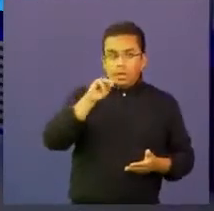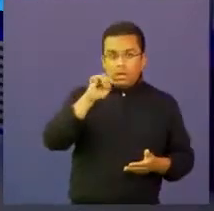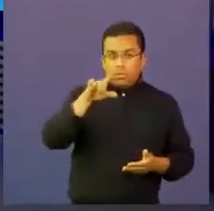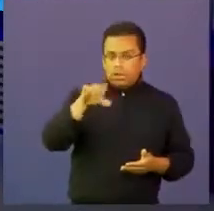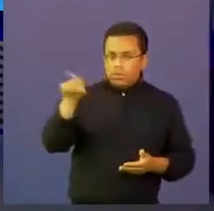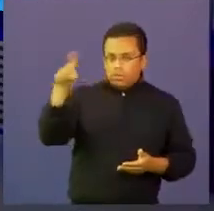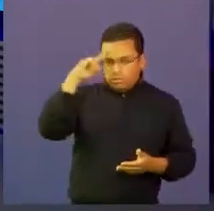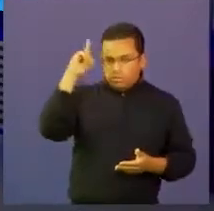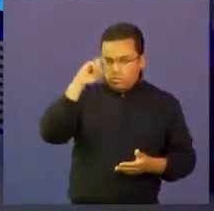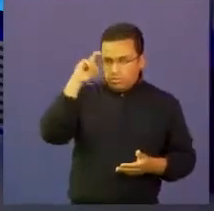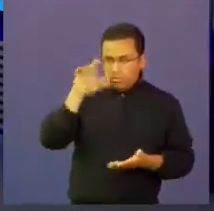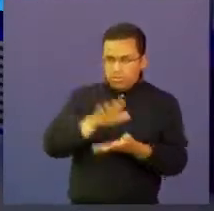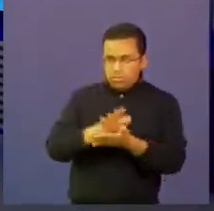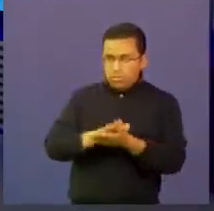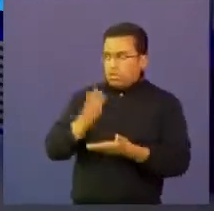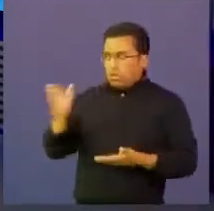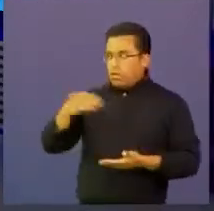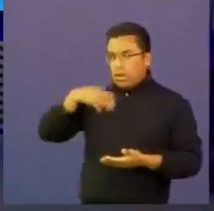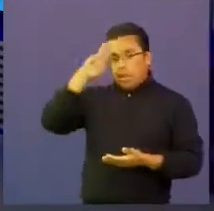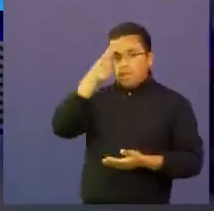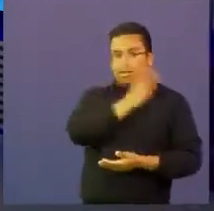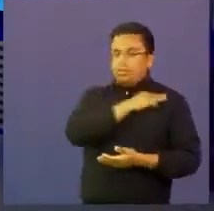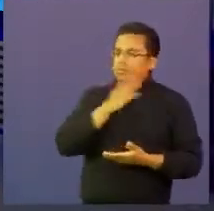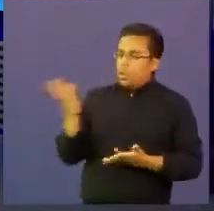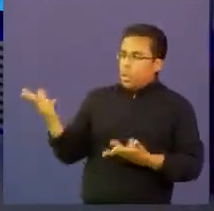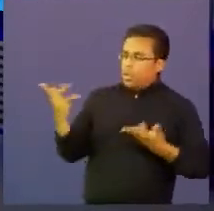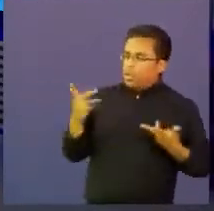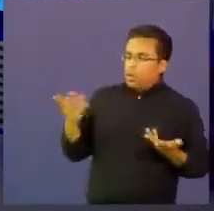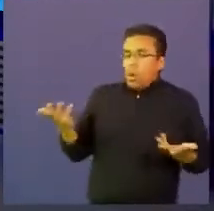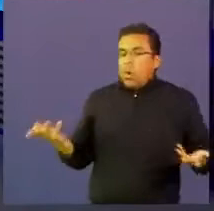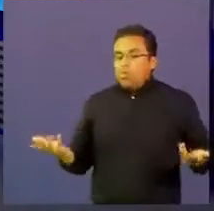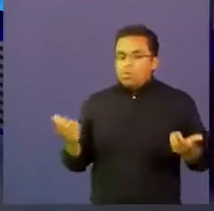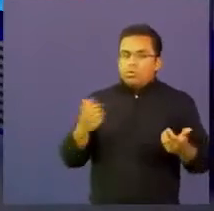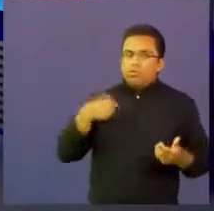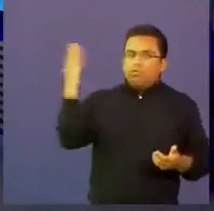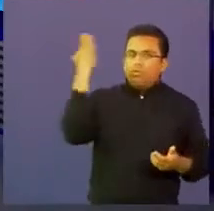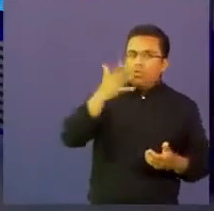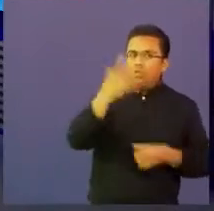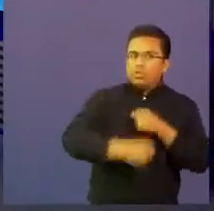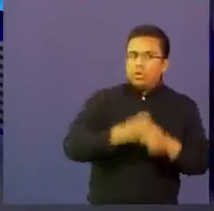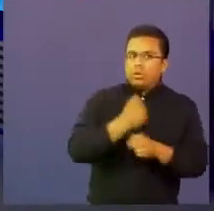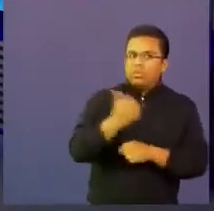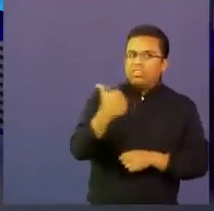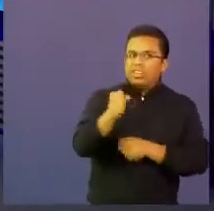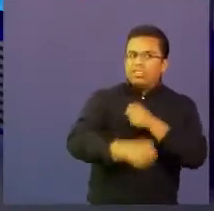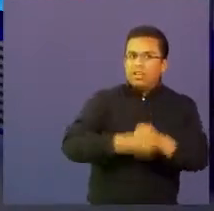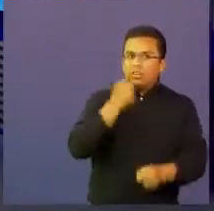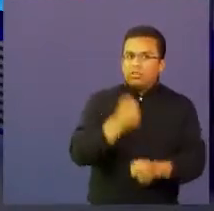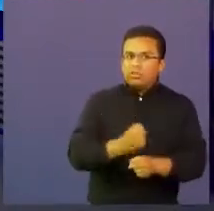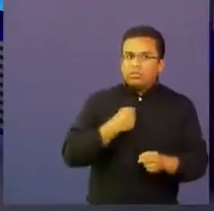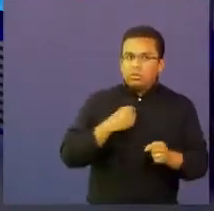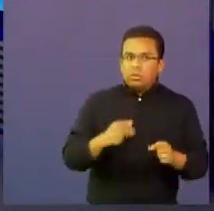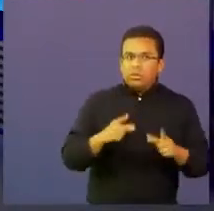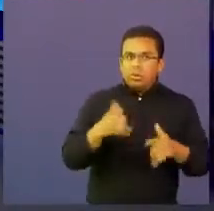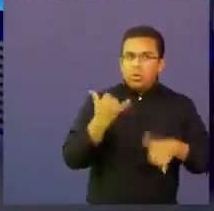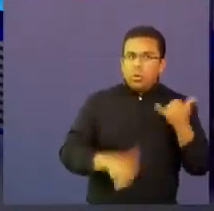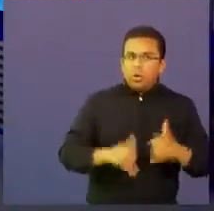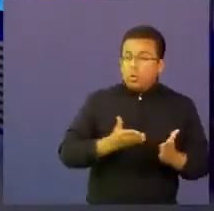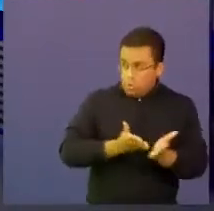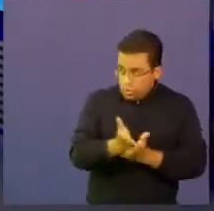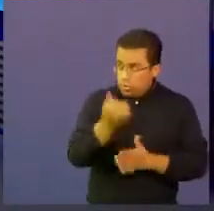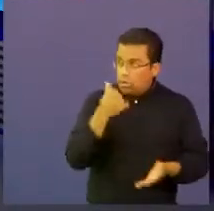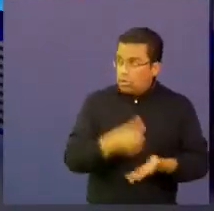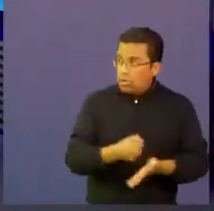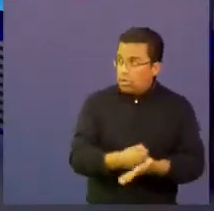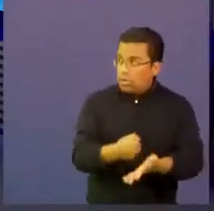voy a empezar con el Capitán Peña Capitán Peña ¿cómo lo ve? ¿cómo nos vemos en 10 años con esto? ¿seguimos insistiendo en los juegos? ¿qué